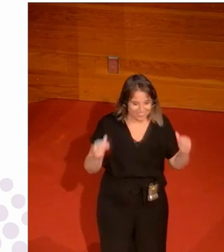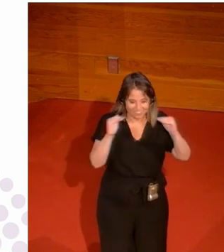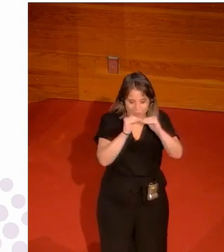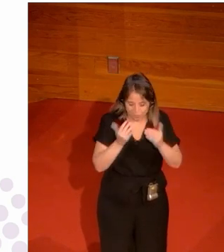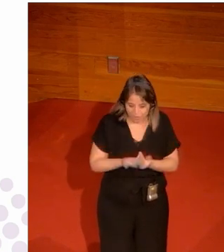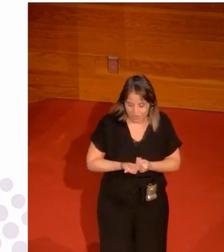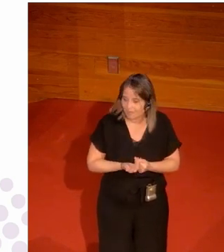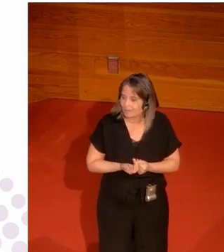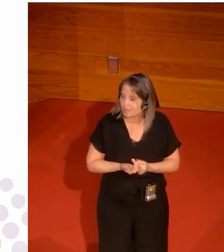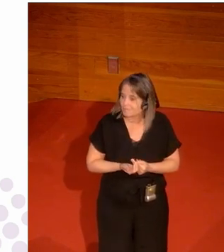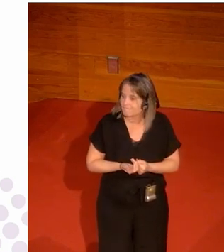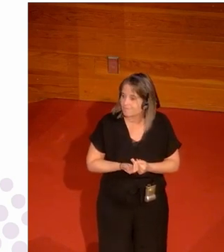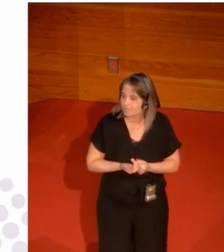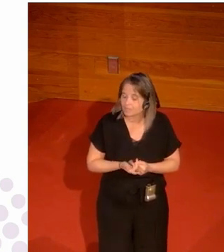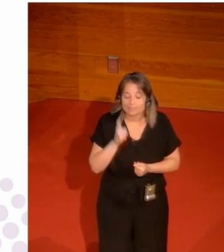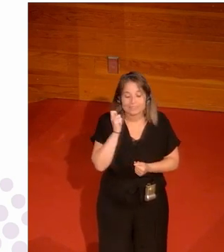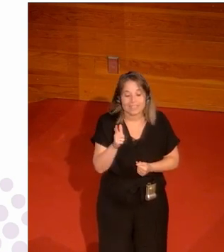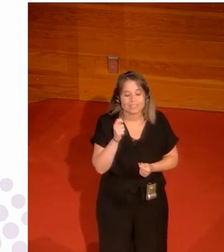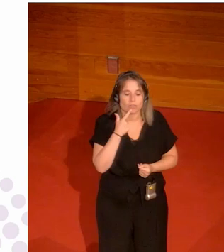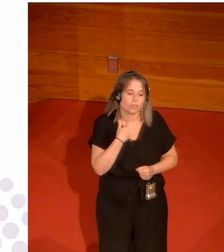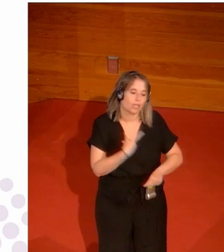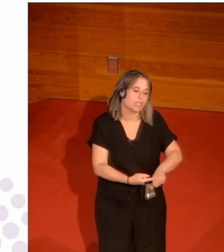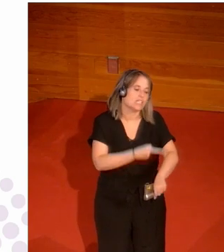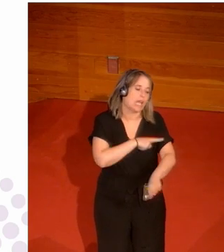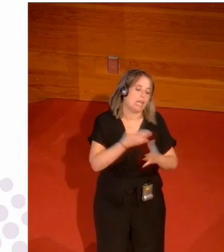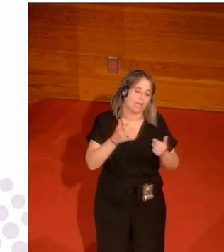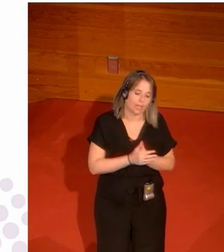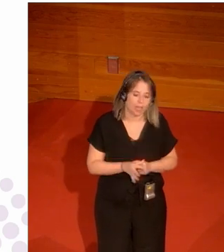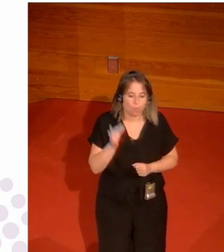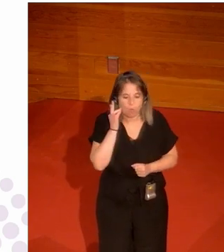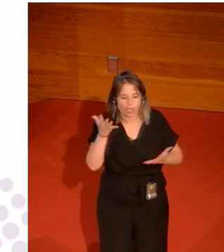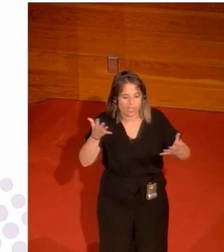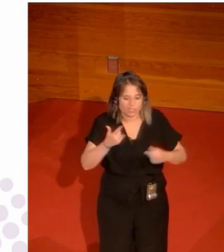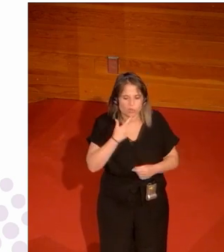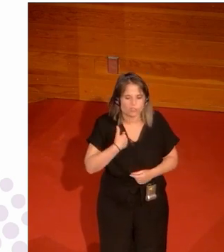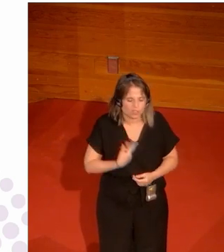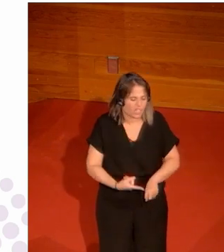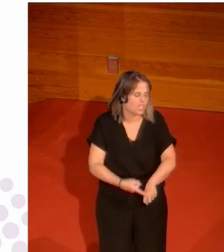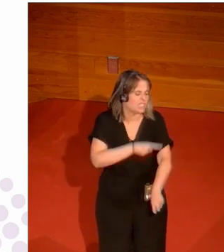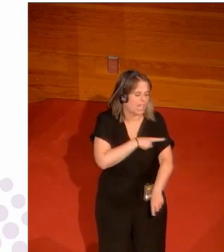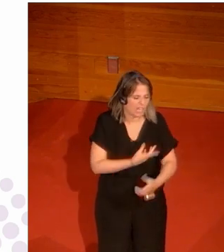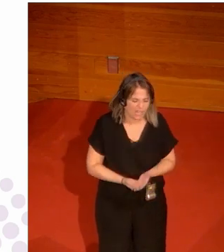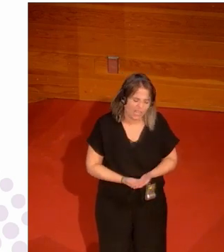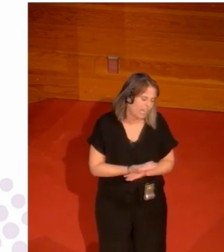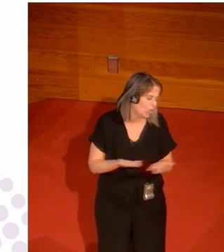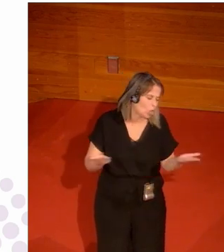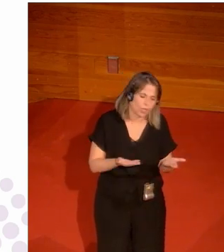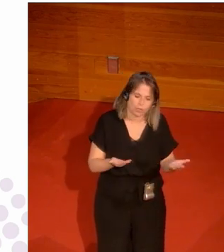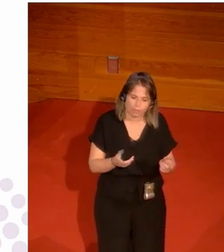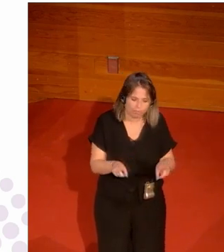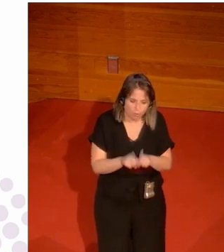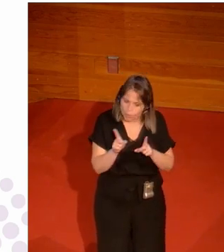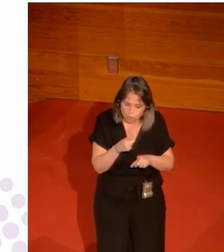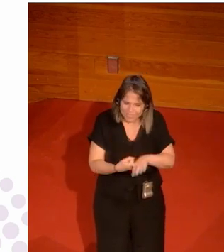propósito porque no lo es porque a menudo nos dicen ay que exagerada chica mujeres ay que exagerada que no que va que no que da igual no